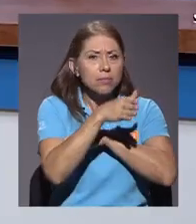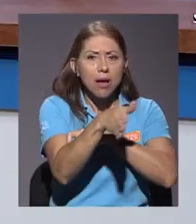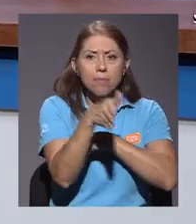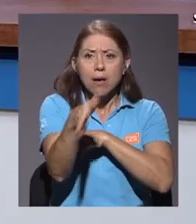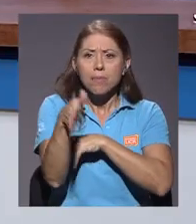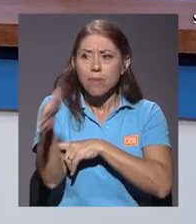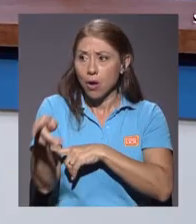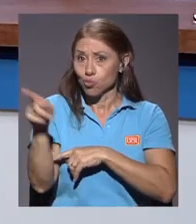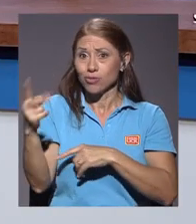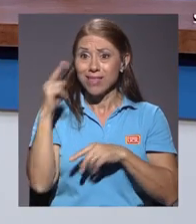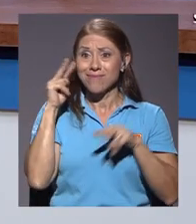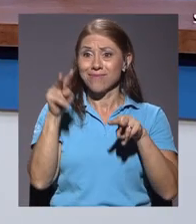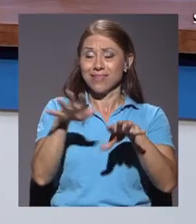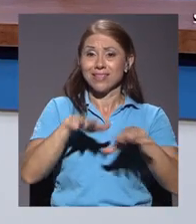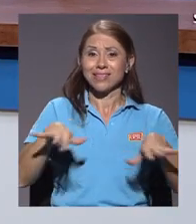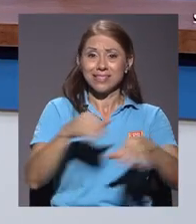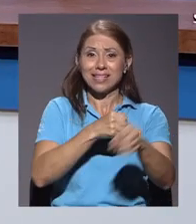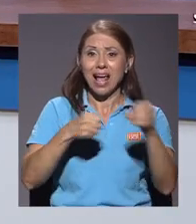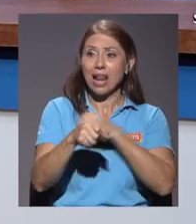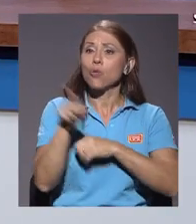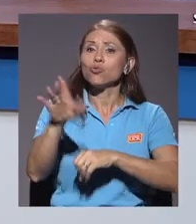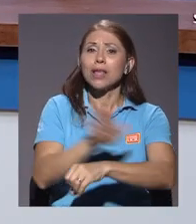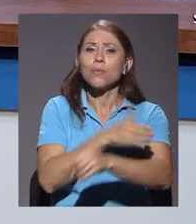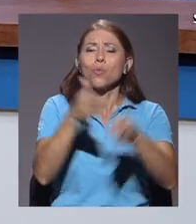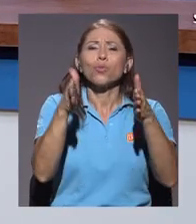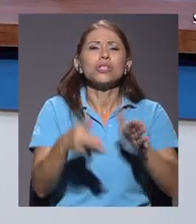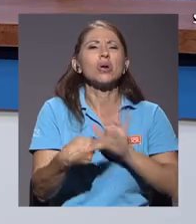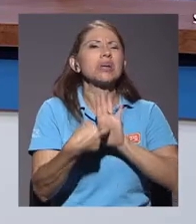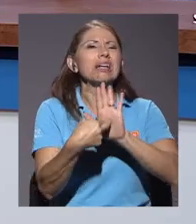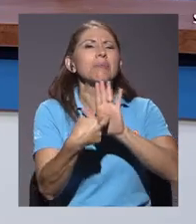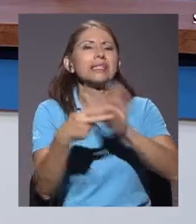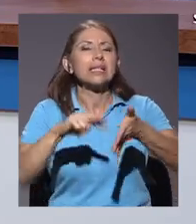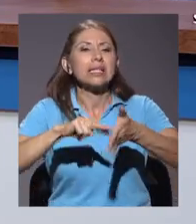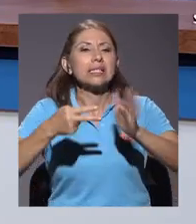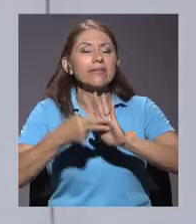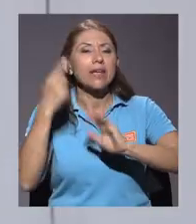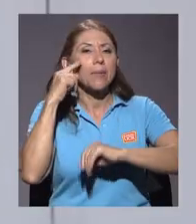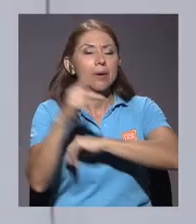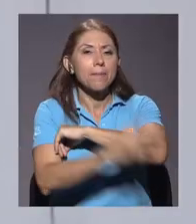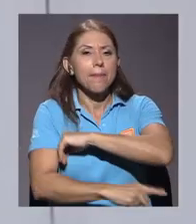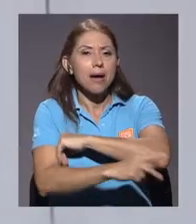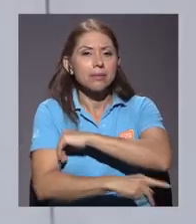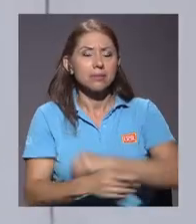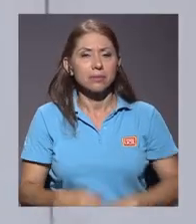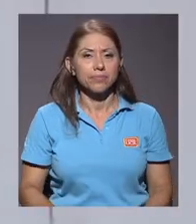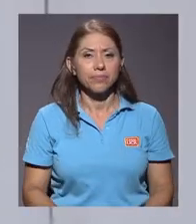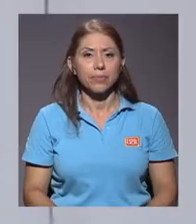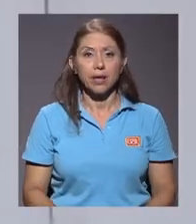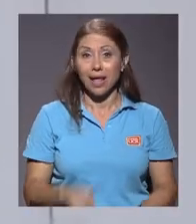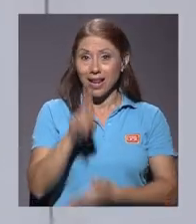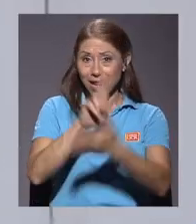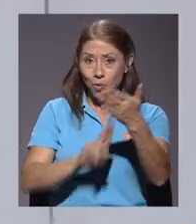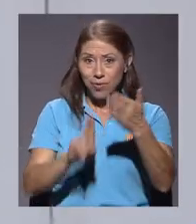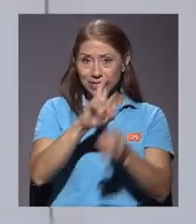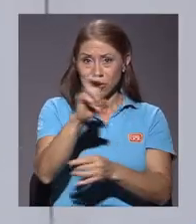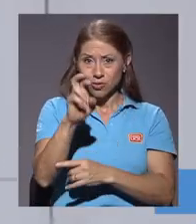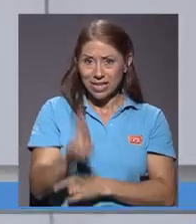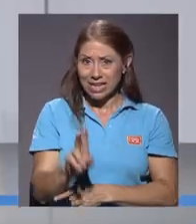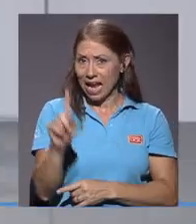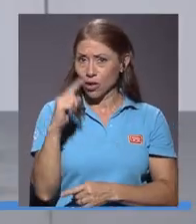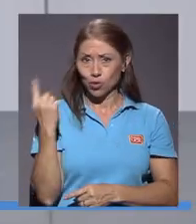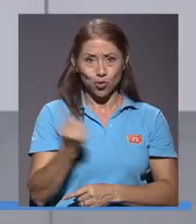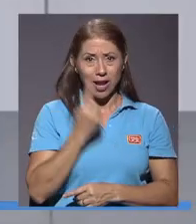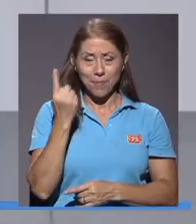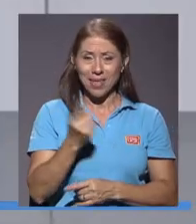su acercamiento con esta sala, usted como músico, ¿qué le representa y qué significa para el país? Vea, la Universidad de Costa Rica no